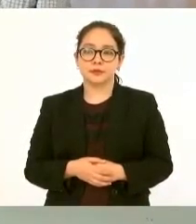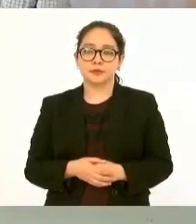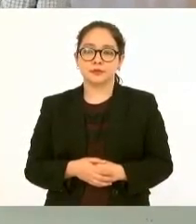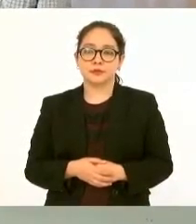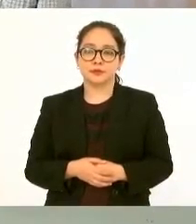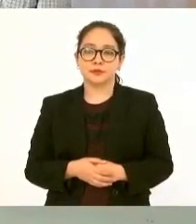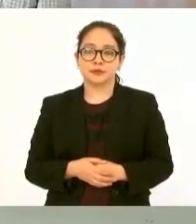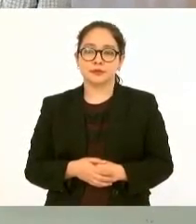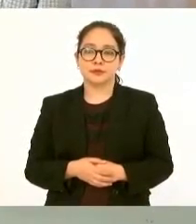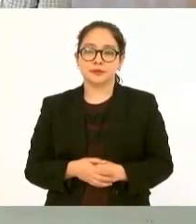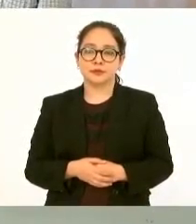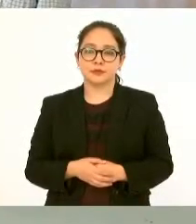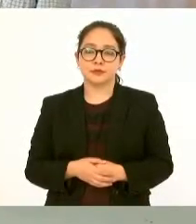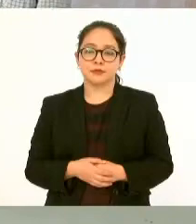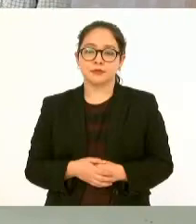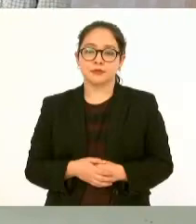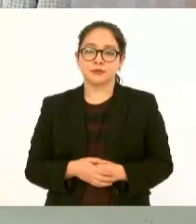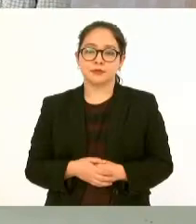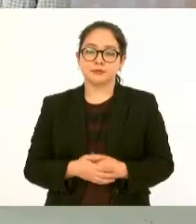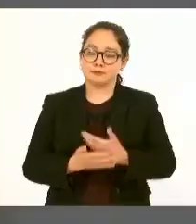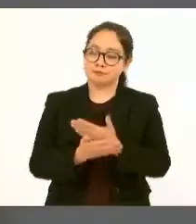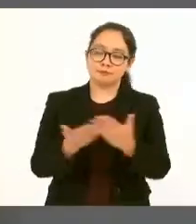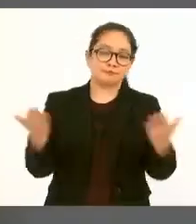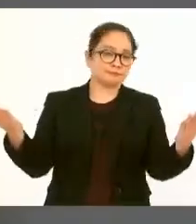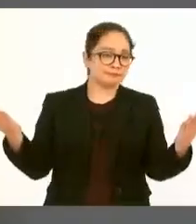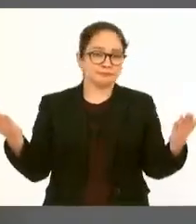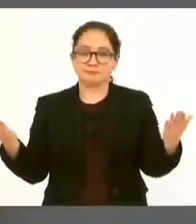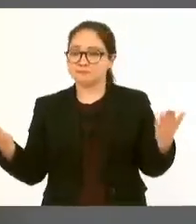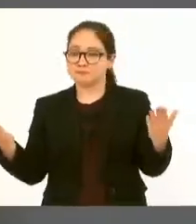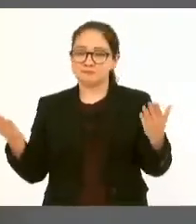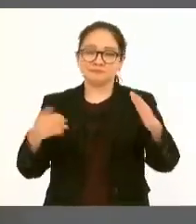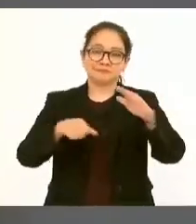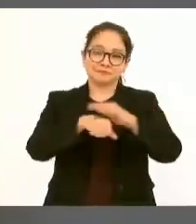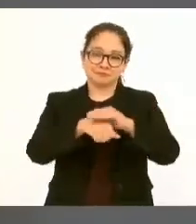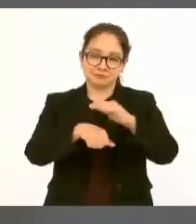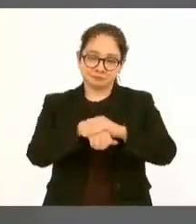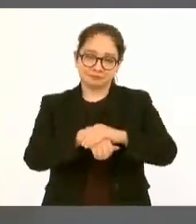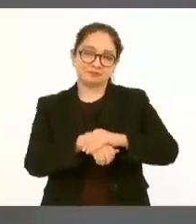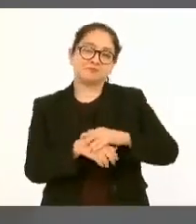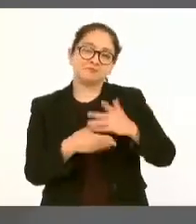Amigas, amigos del puerto de Veracruz,